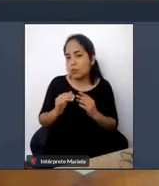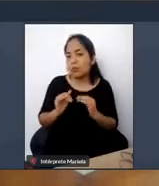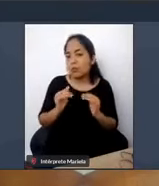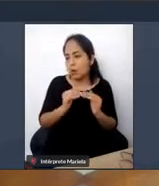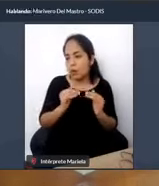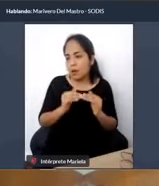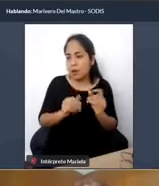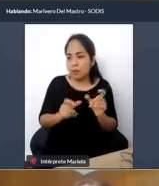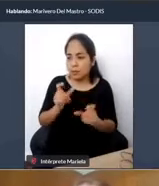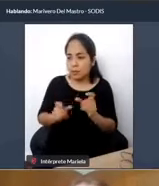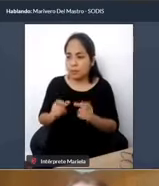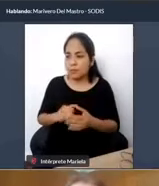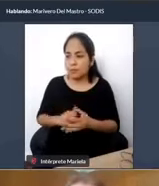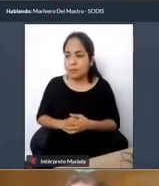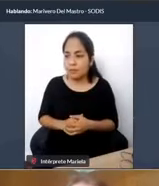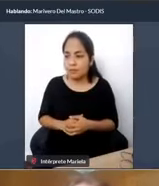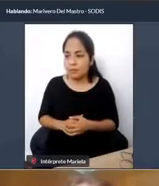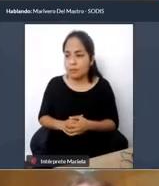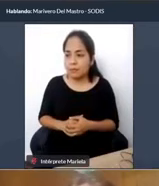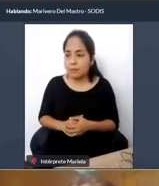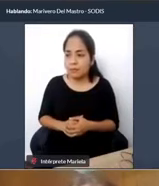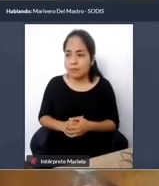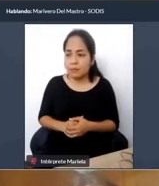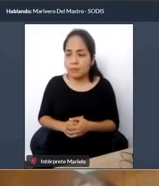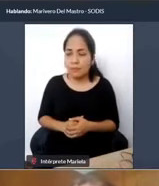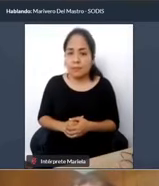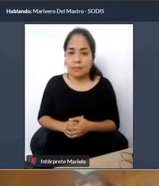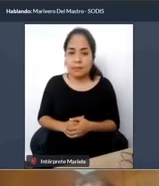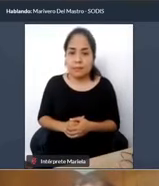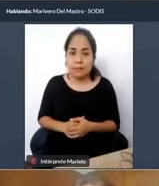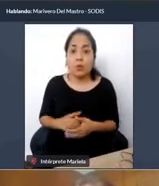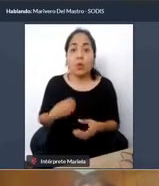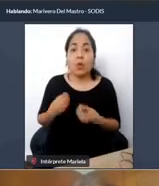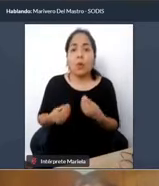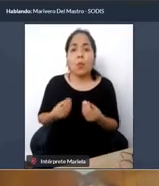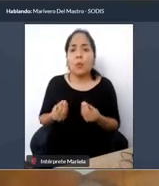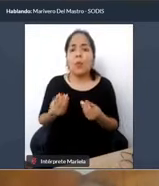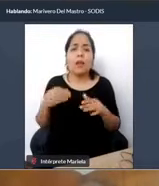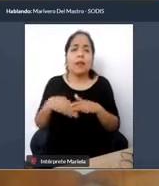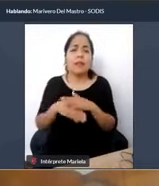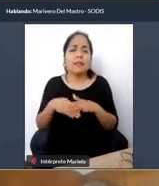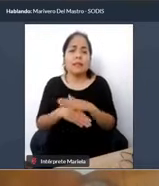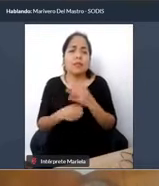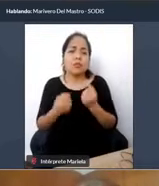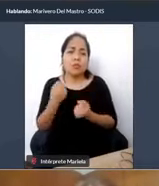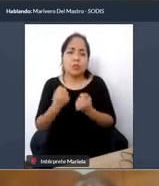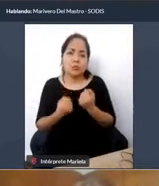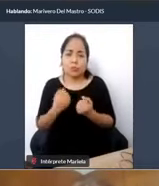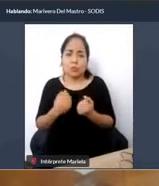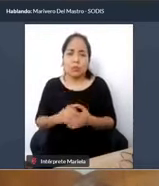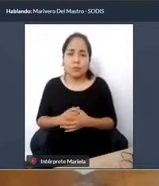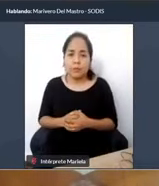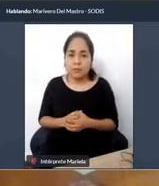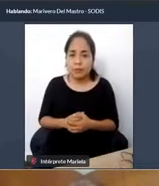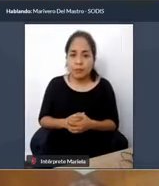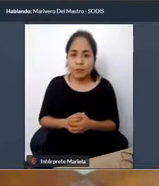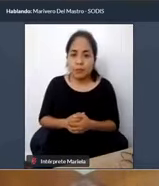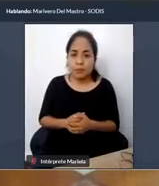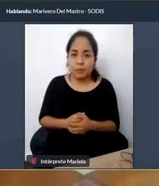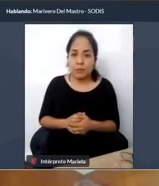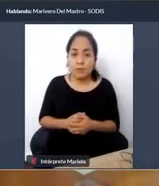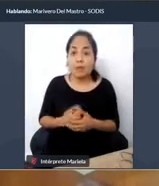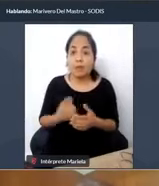¿Y cuál es la importancia de un transporte, de un sistema de transporte accesible? El transporte en sí, efectivamente es un derecho,